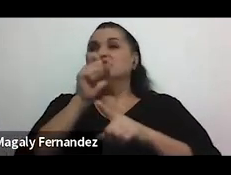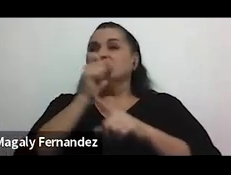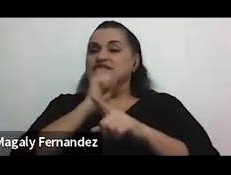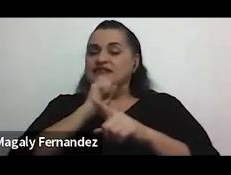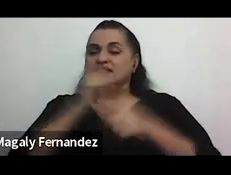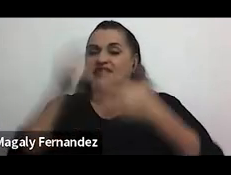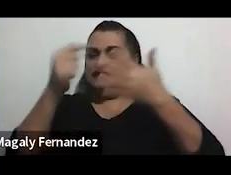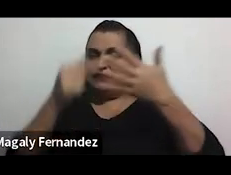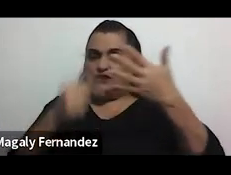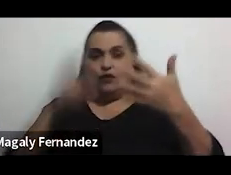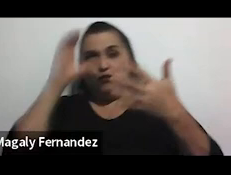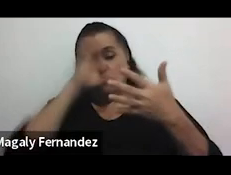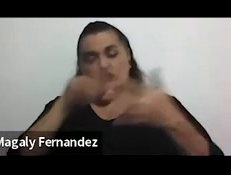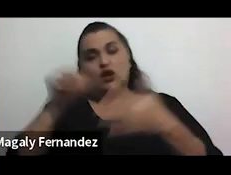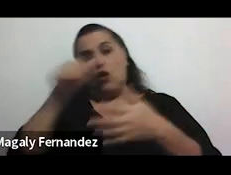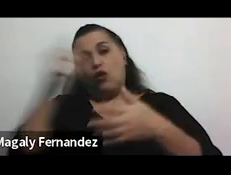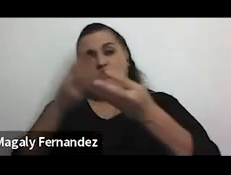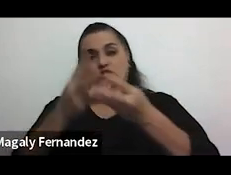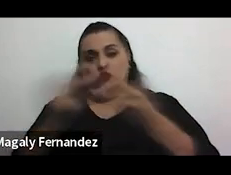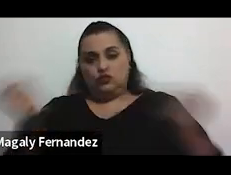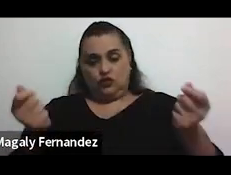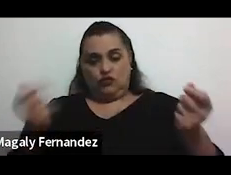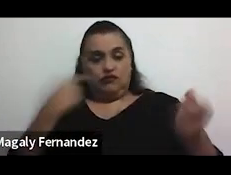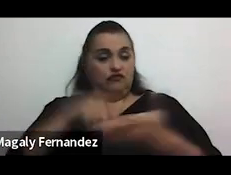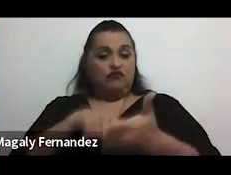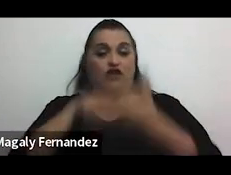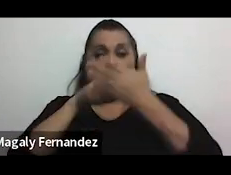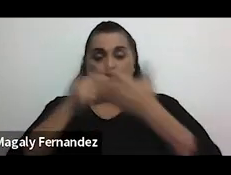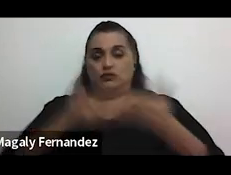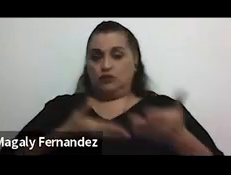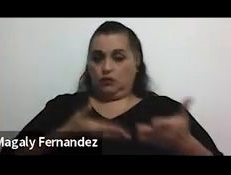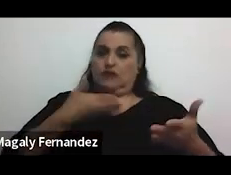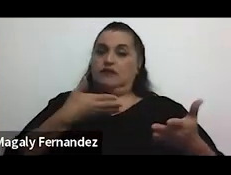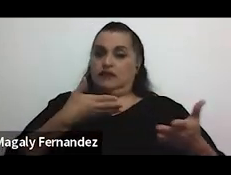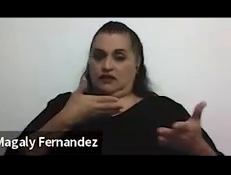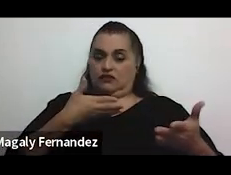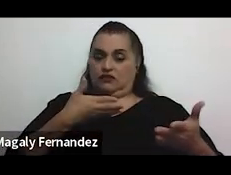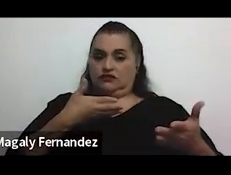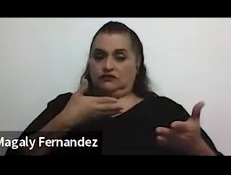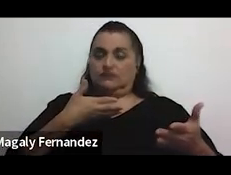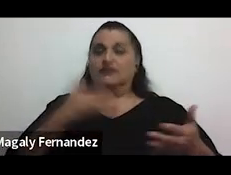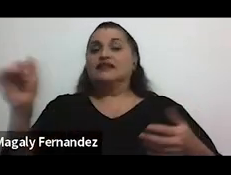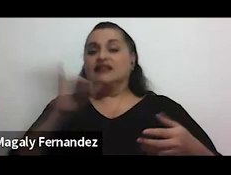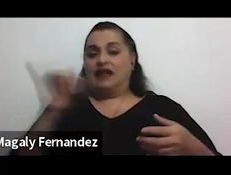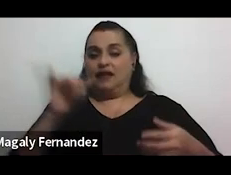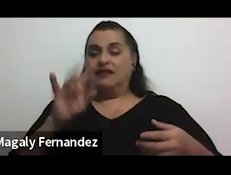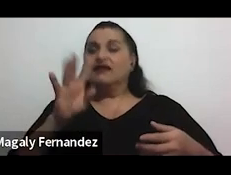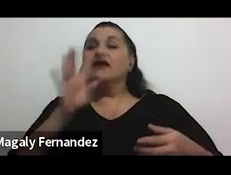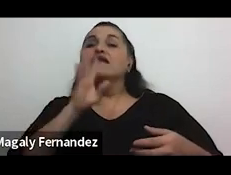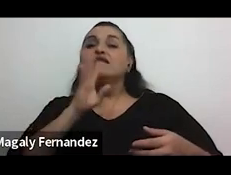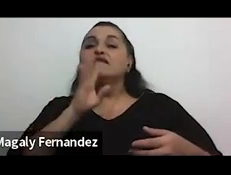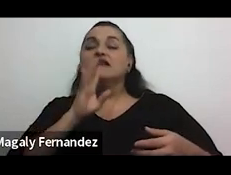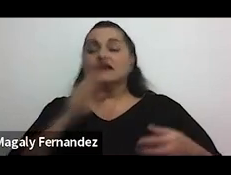transformación por otro lado el reconocimiento de privilegios y con esto me refiero a